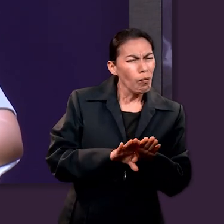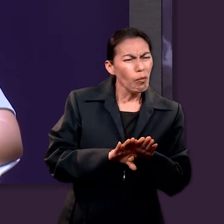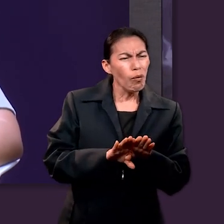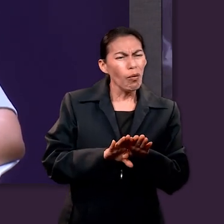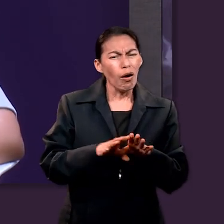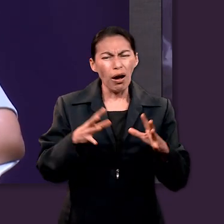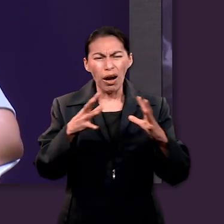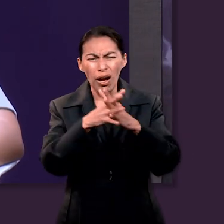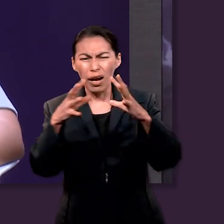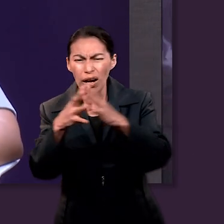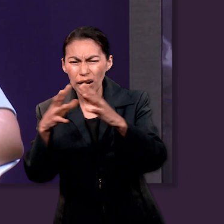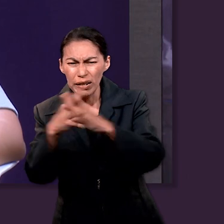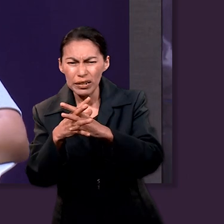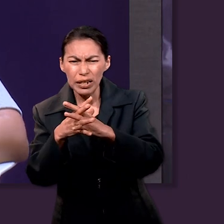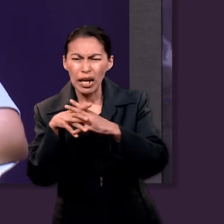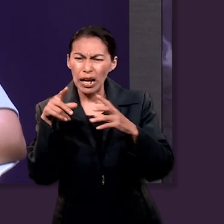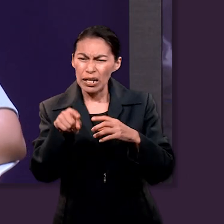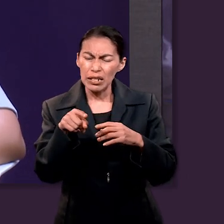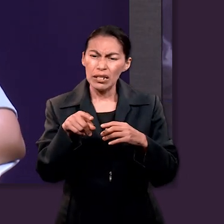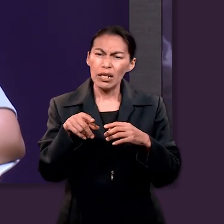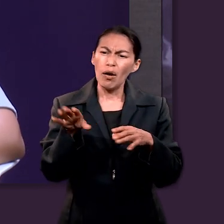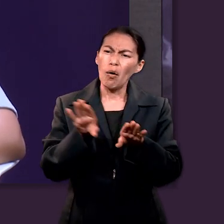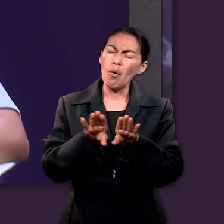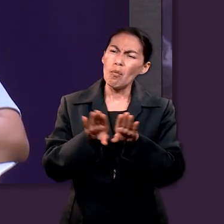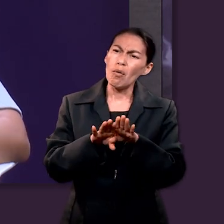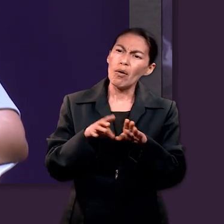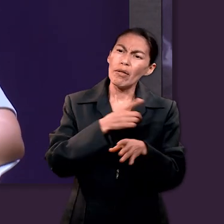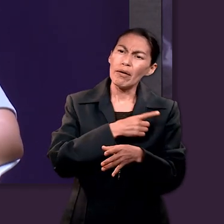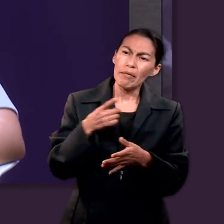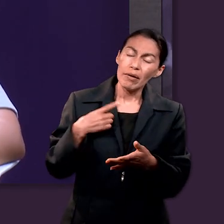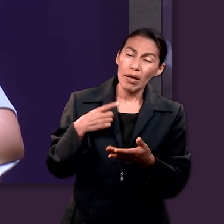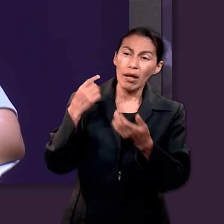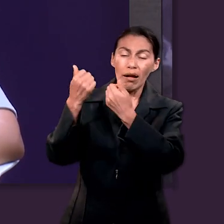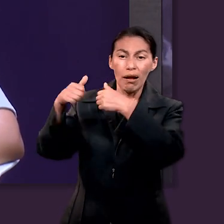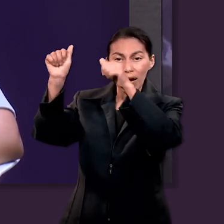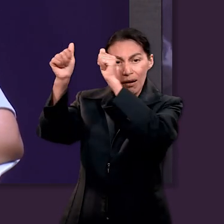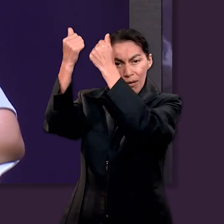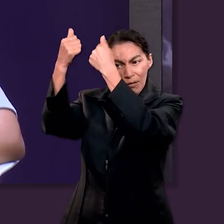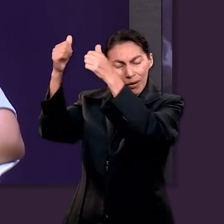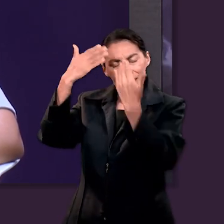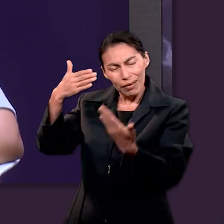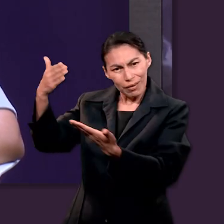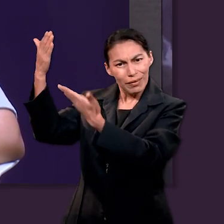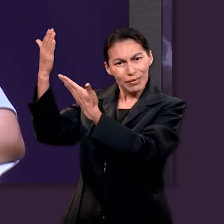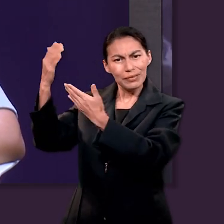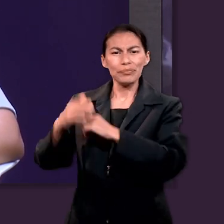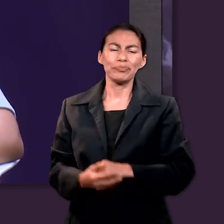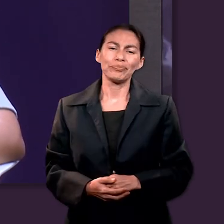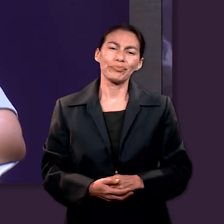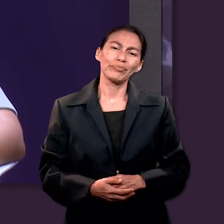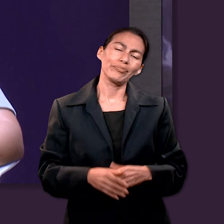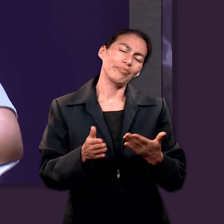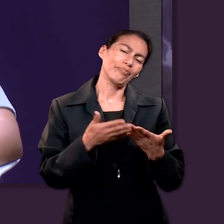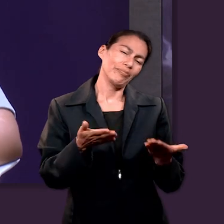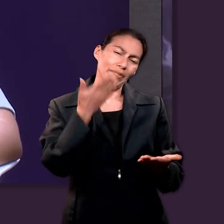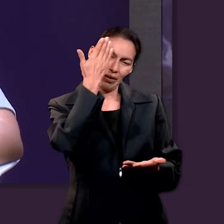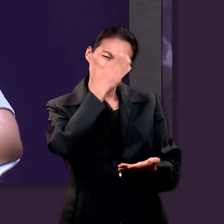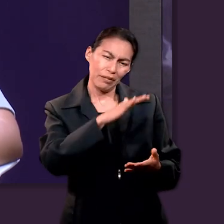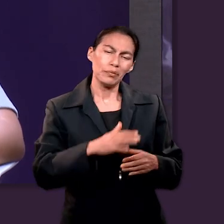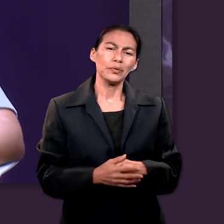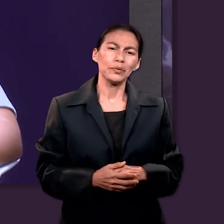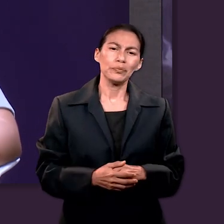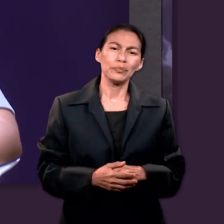conquista, le tendríamos que poner énfasis a utilizar instrumentos musicales de alabanza. Y finalmente,